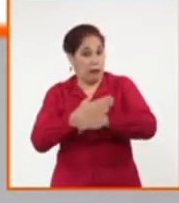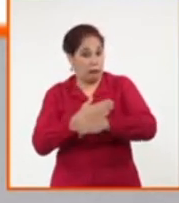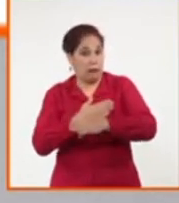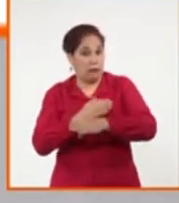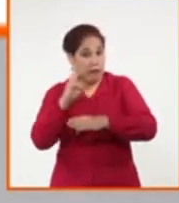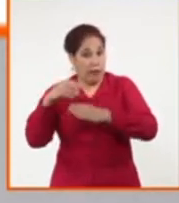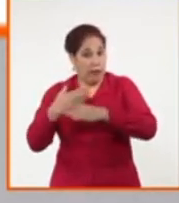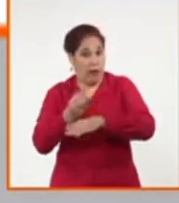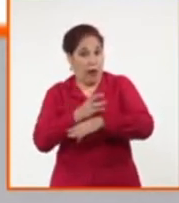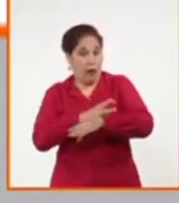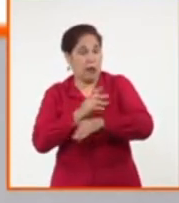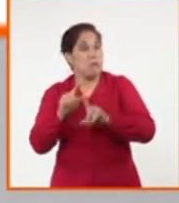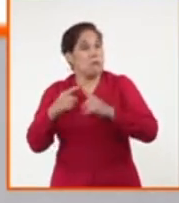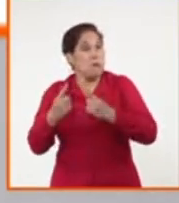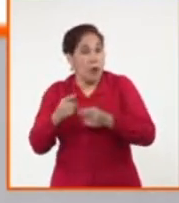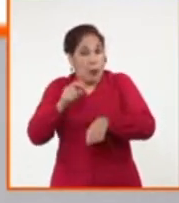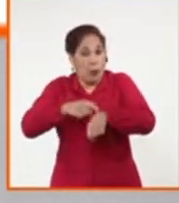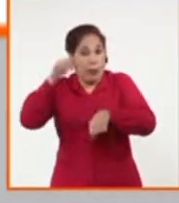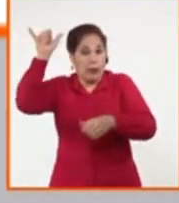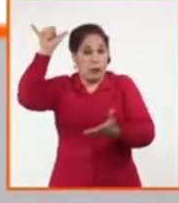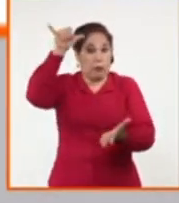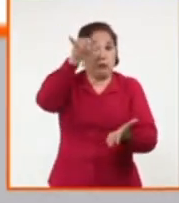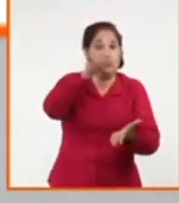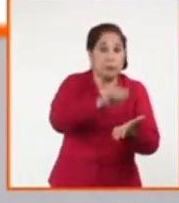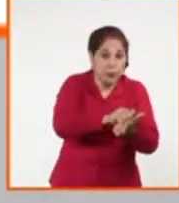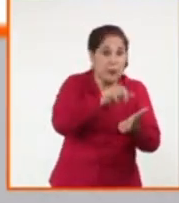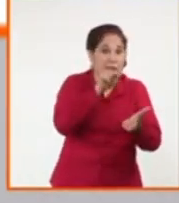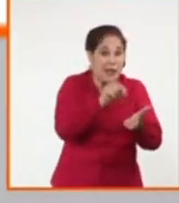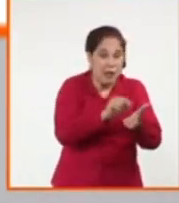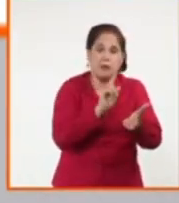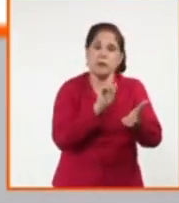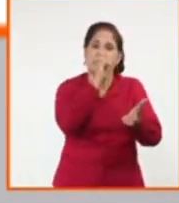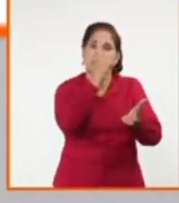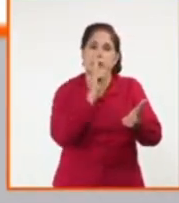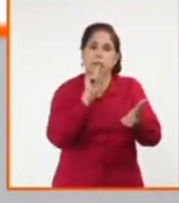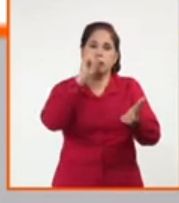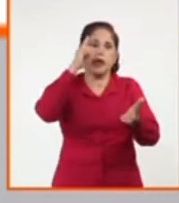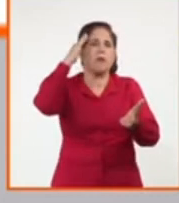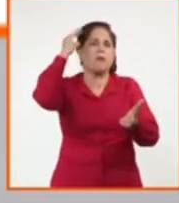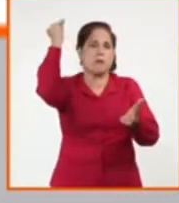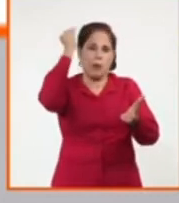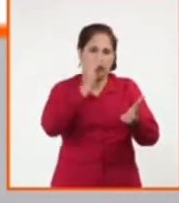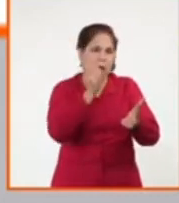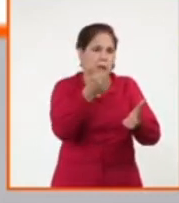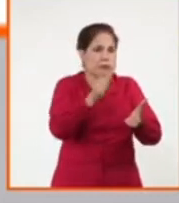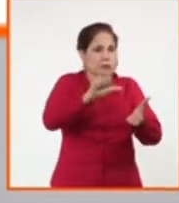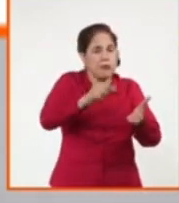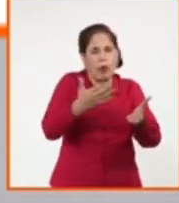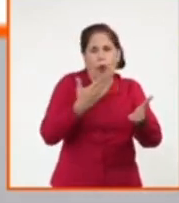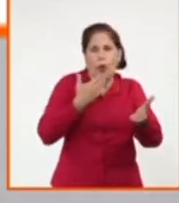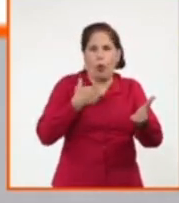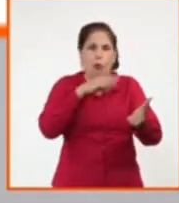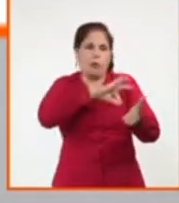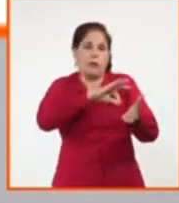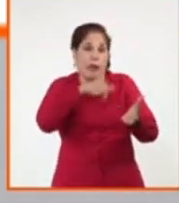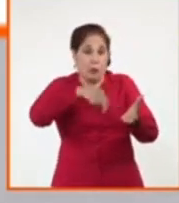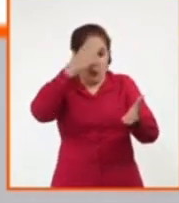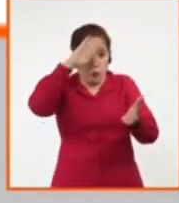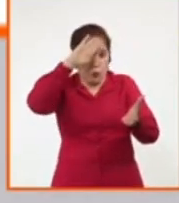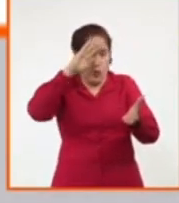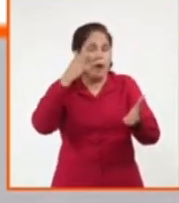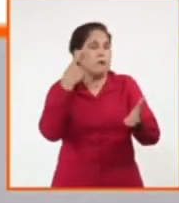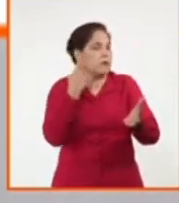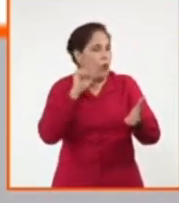horas. No obstante, en el momento que arriban, se le va a tomar una muestra para el PCR que se le hace en Cuba.